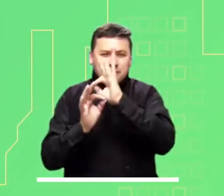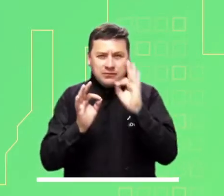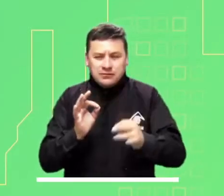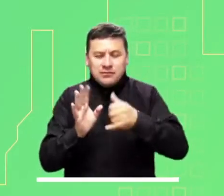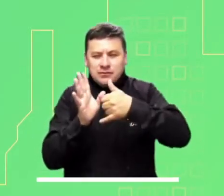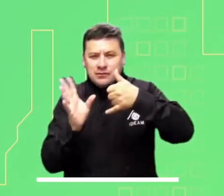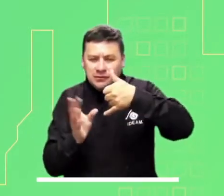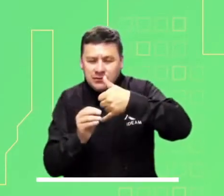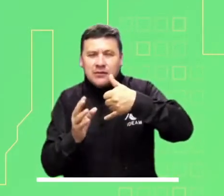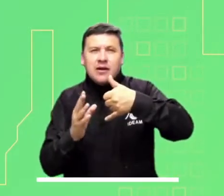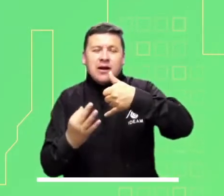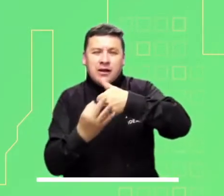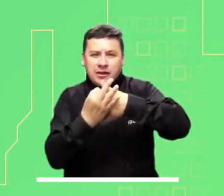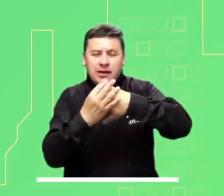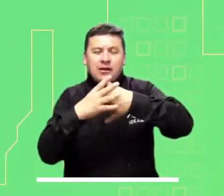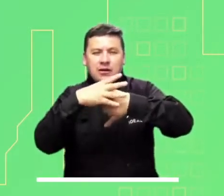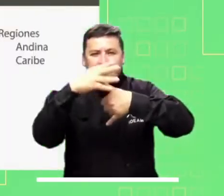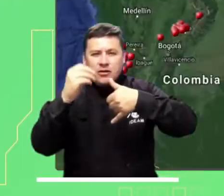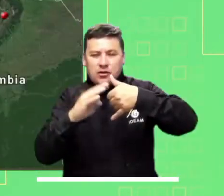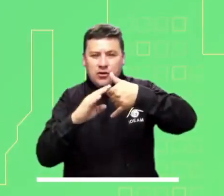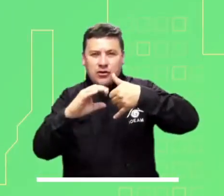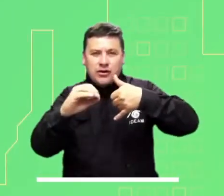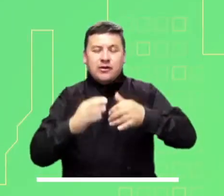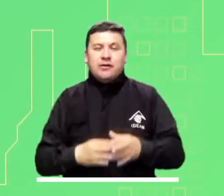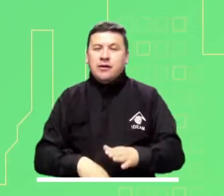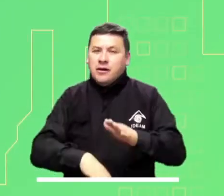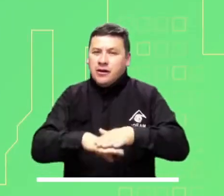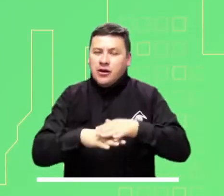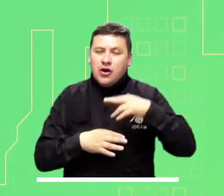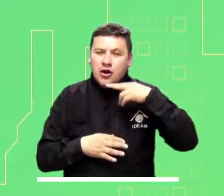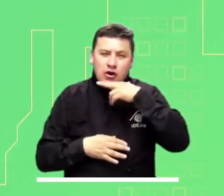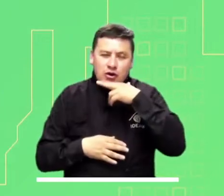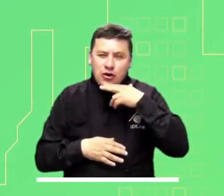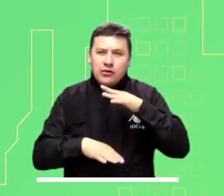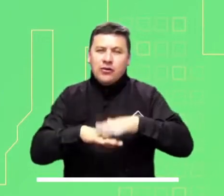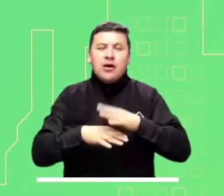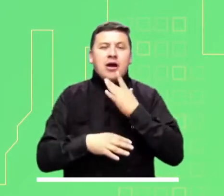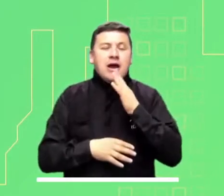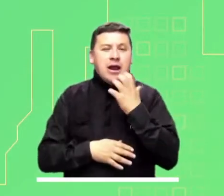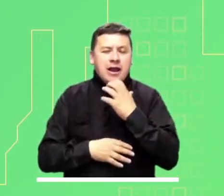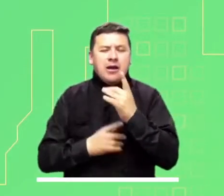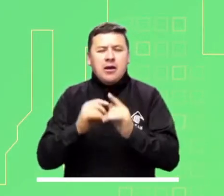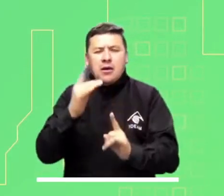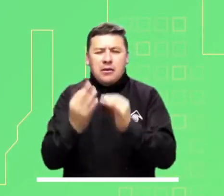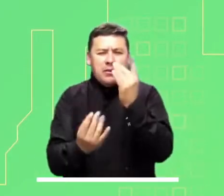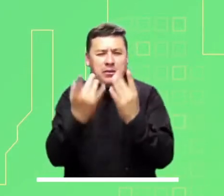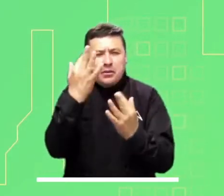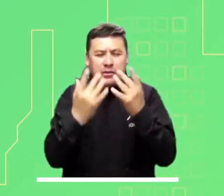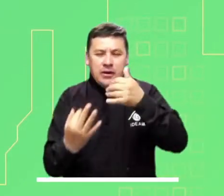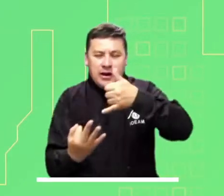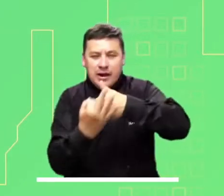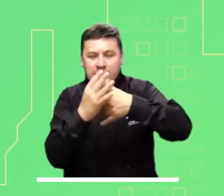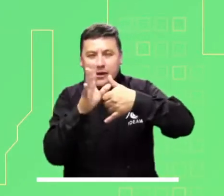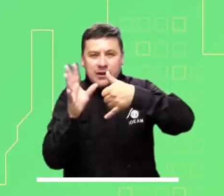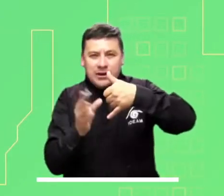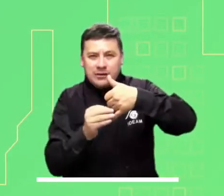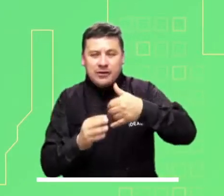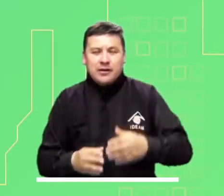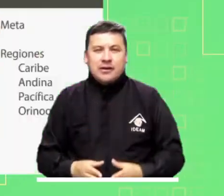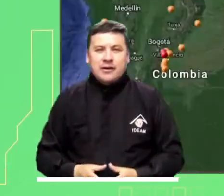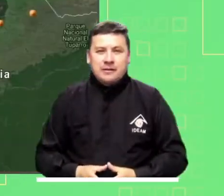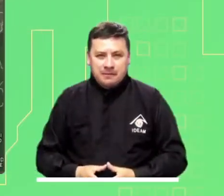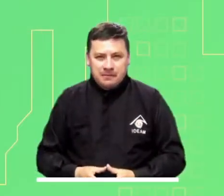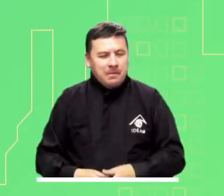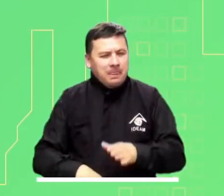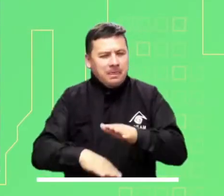Alerta naranja en las regiones Caribe, Andina, Pacífica y Orinoquía. Alerta roja y alerta naranja por incendios en regiones